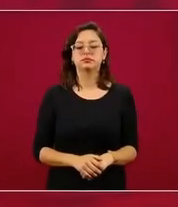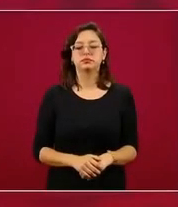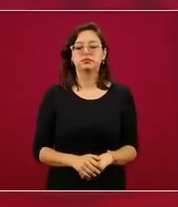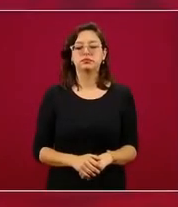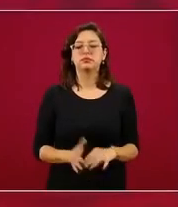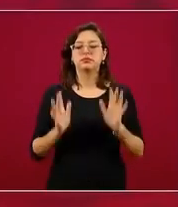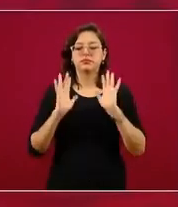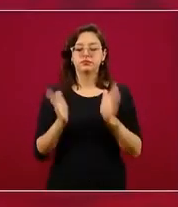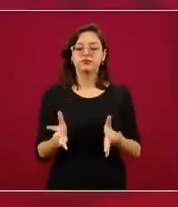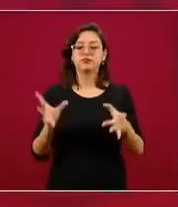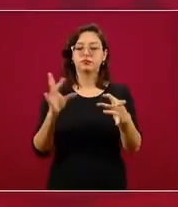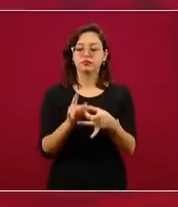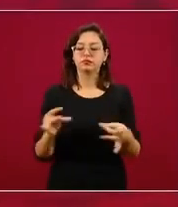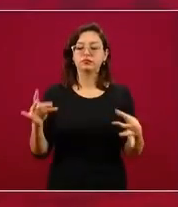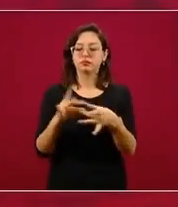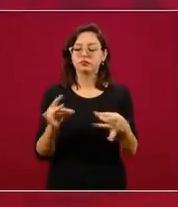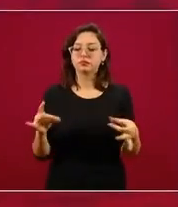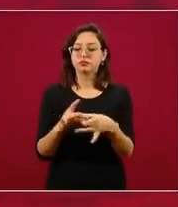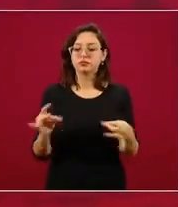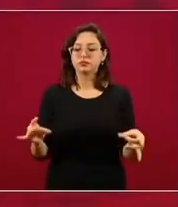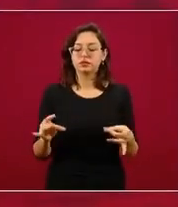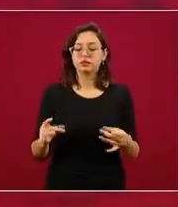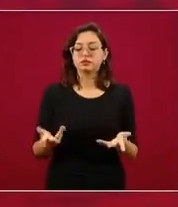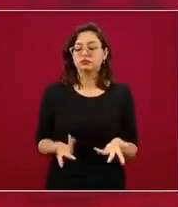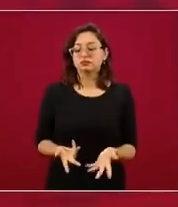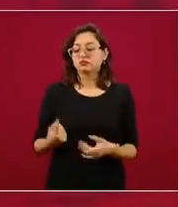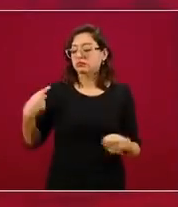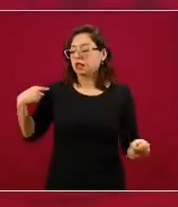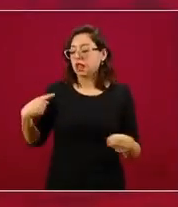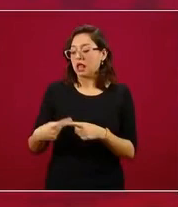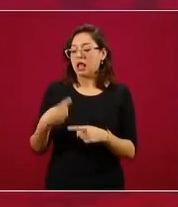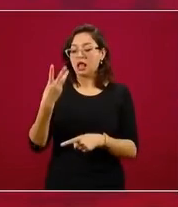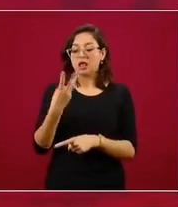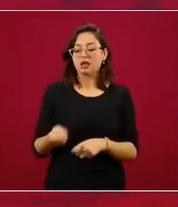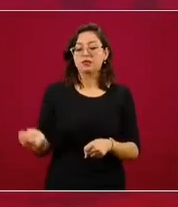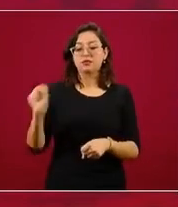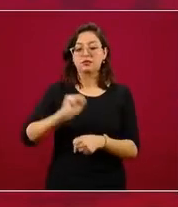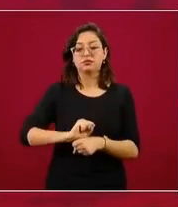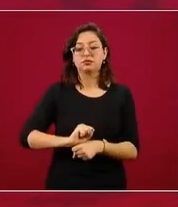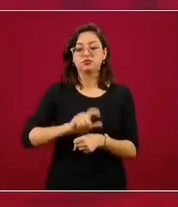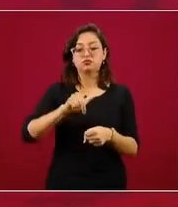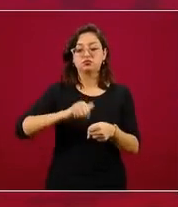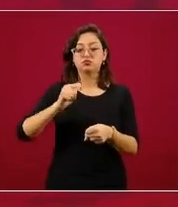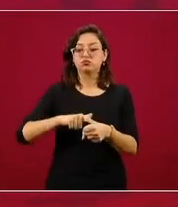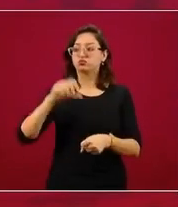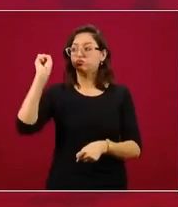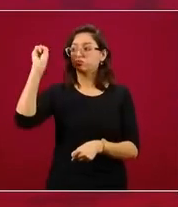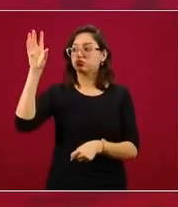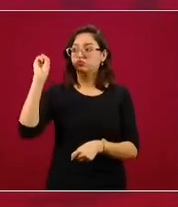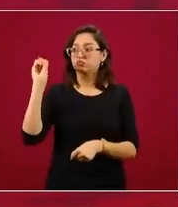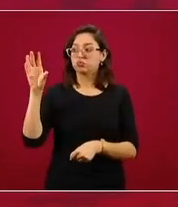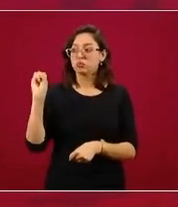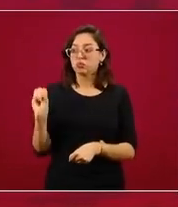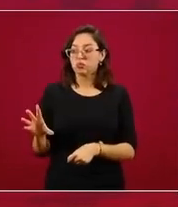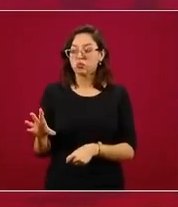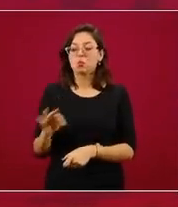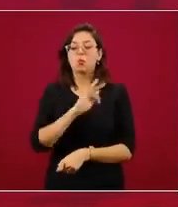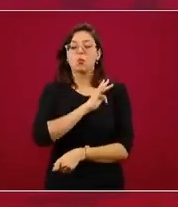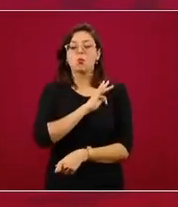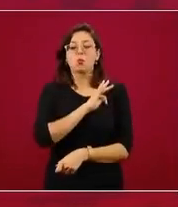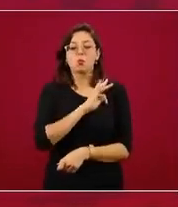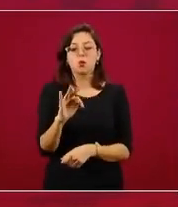hemos explicado en las tres recientes semanas, este sistema de semáforo es un mecanismo que nos permite